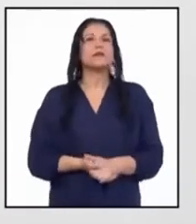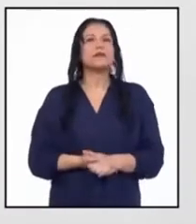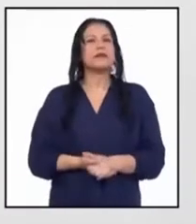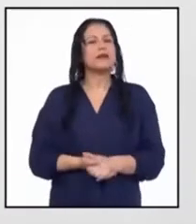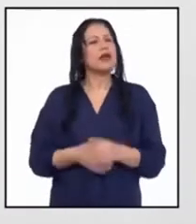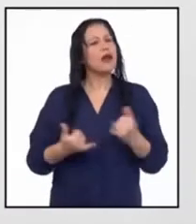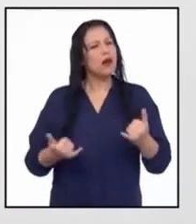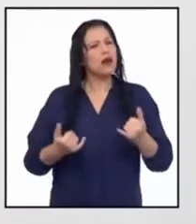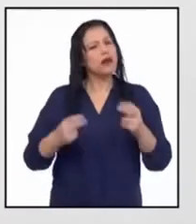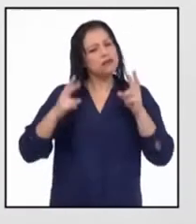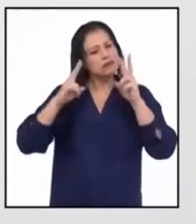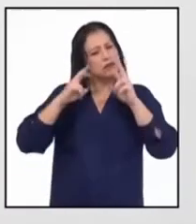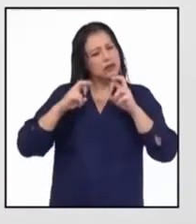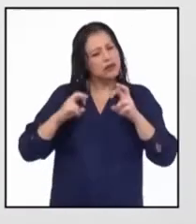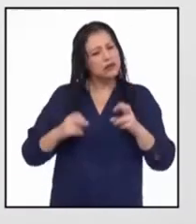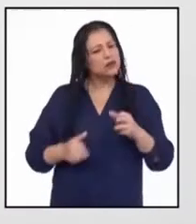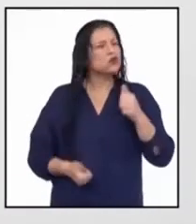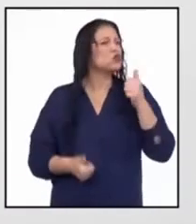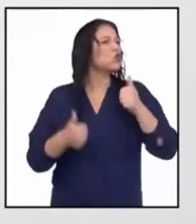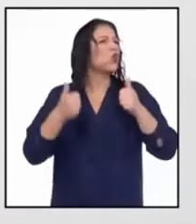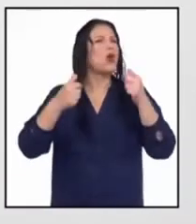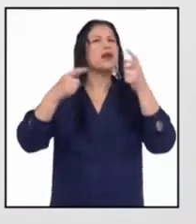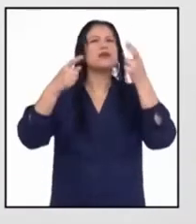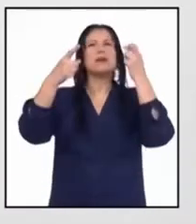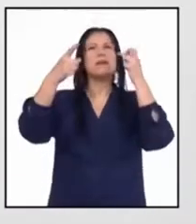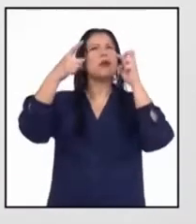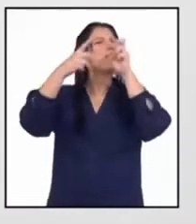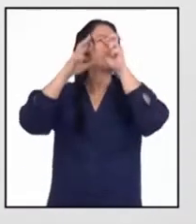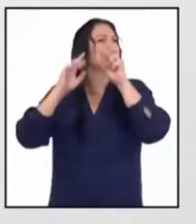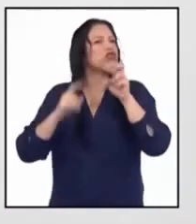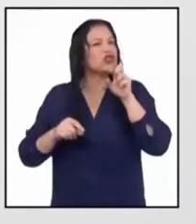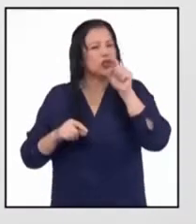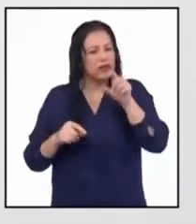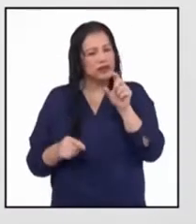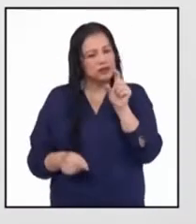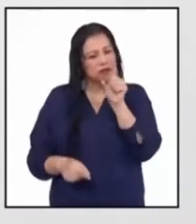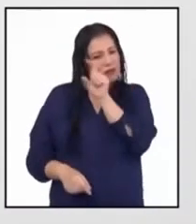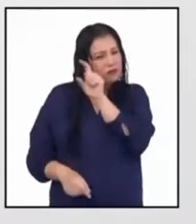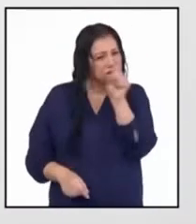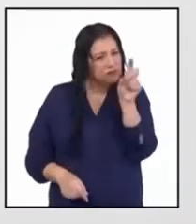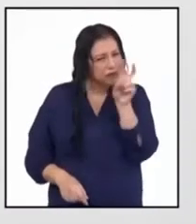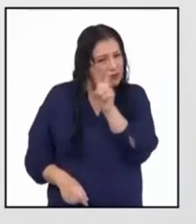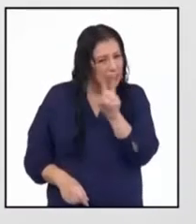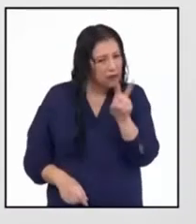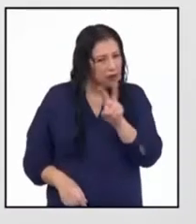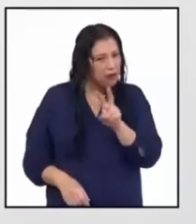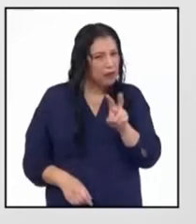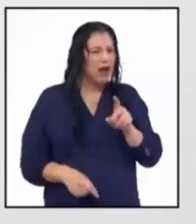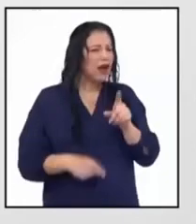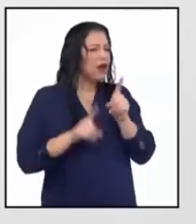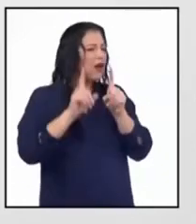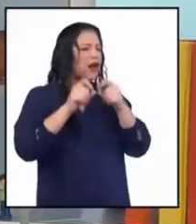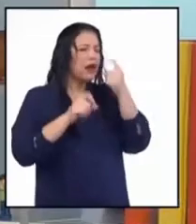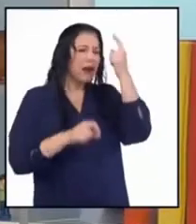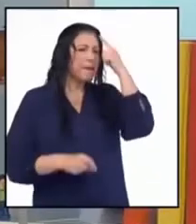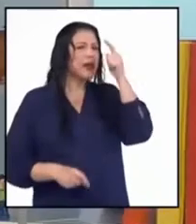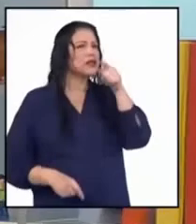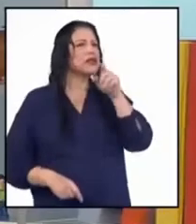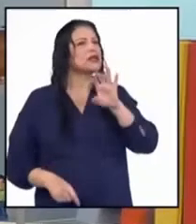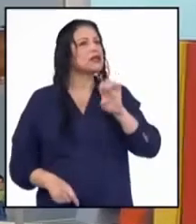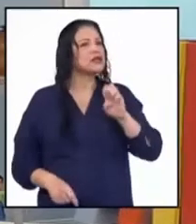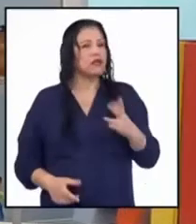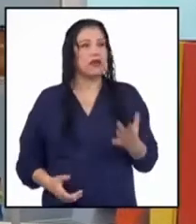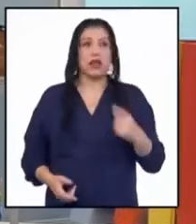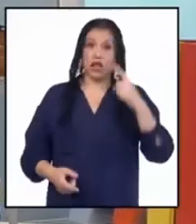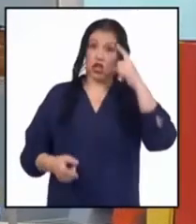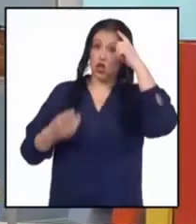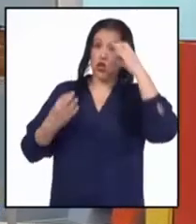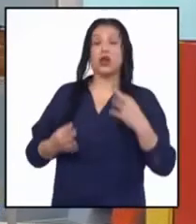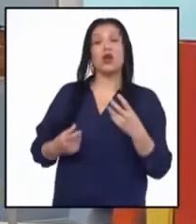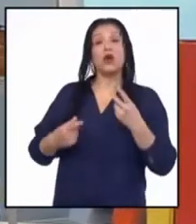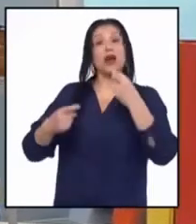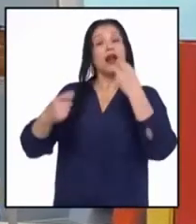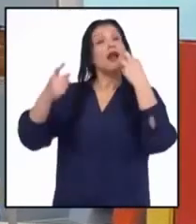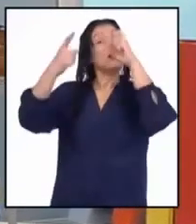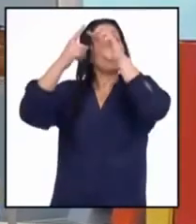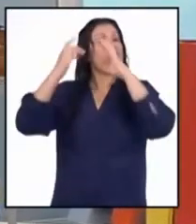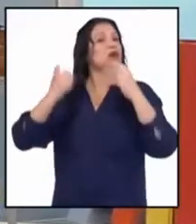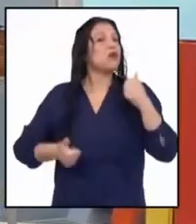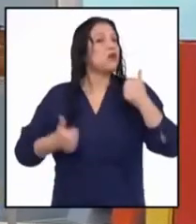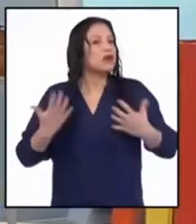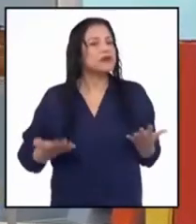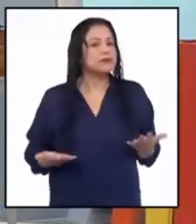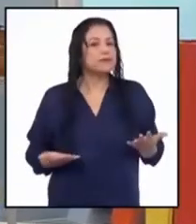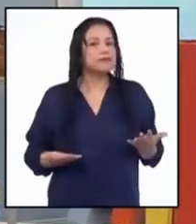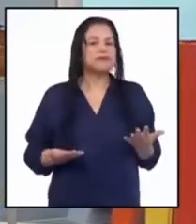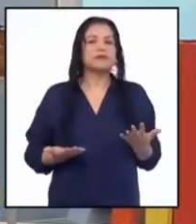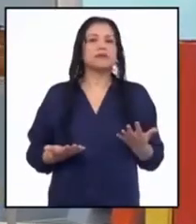eso, ¿cuál habrá sido el propósito de este párrafo? ¿Qué piensas, Stephanie? Yo creo que el propósito podría ser